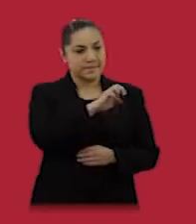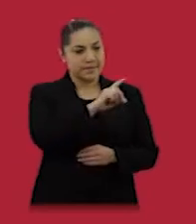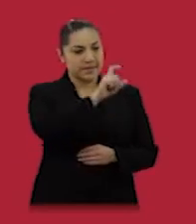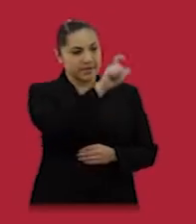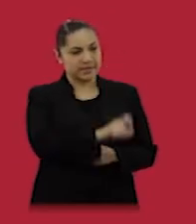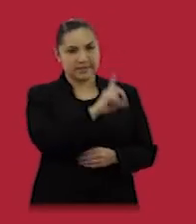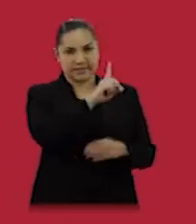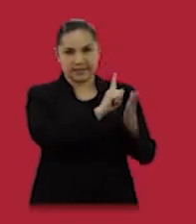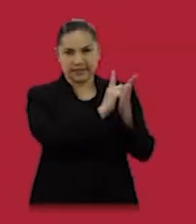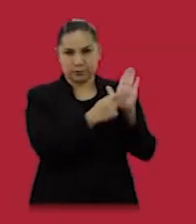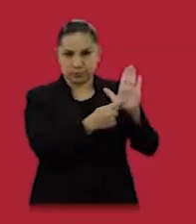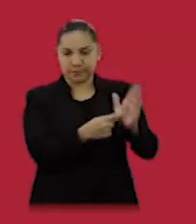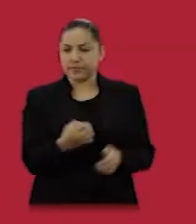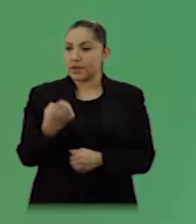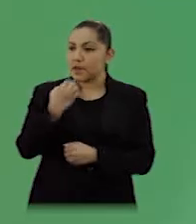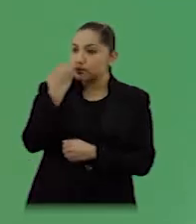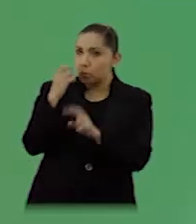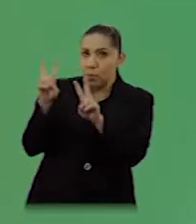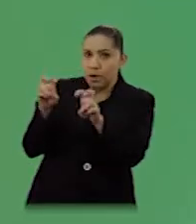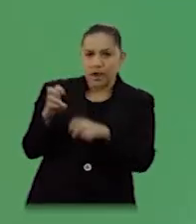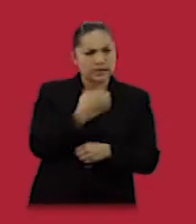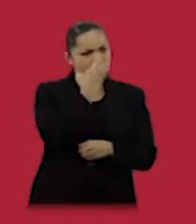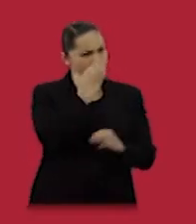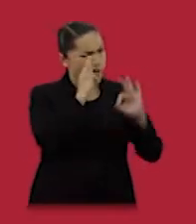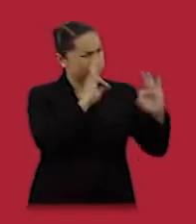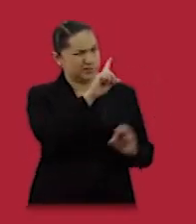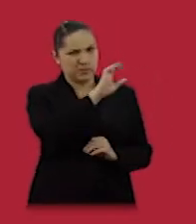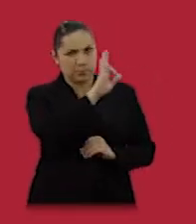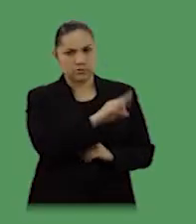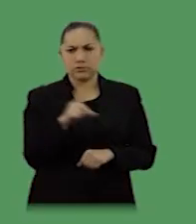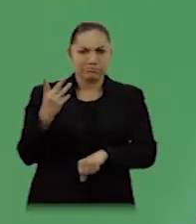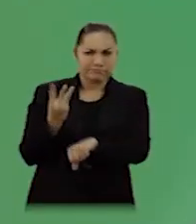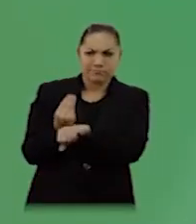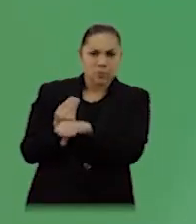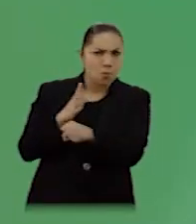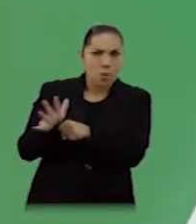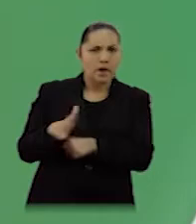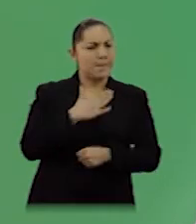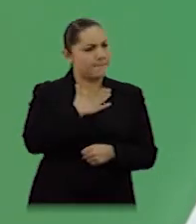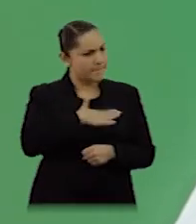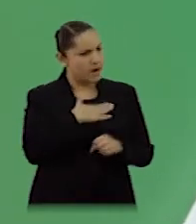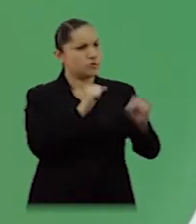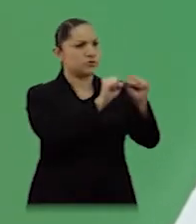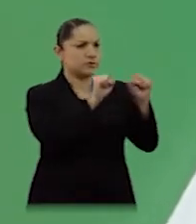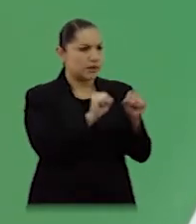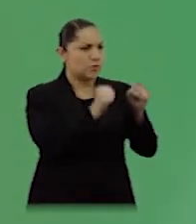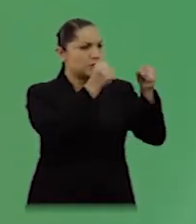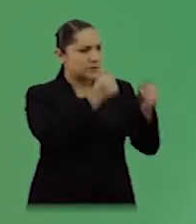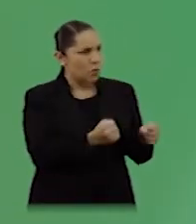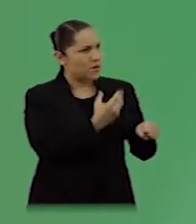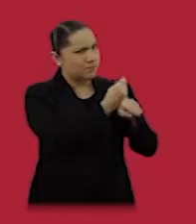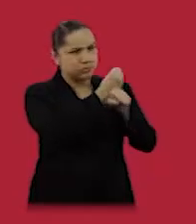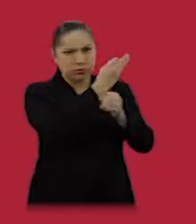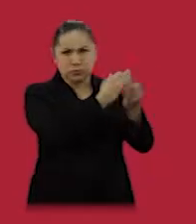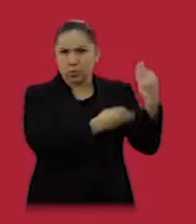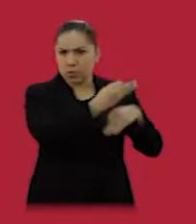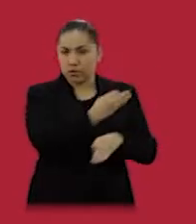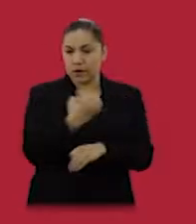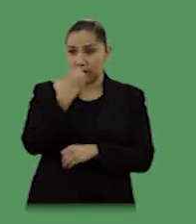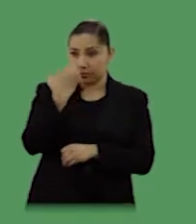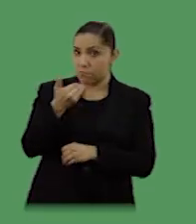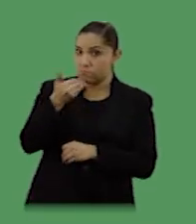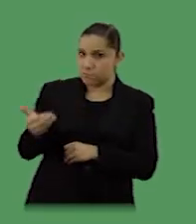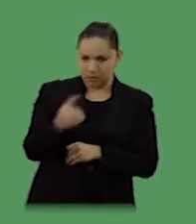Miden 30 segundos. Escuelas. Al 100. ¿Qué vas a arreglar? Todo. Baños, aulas, seguridad y equipamiento. ¿Buenas